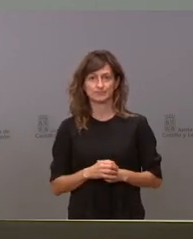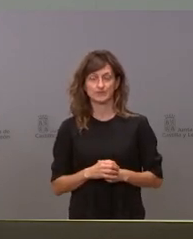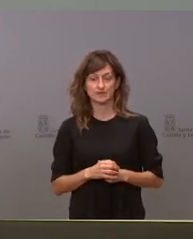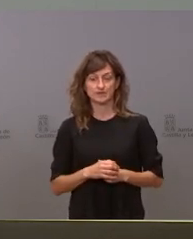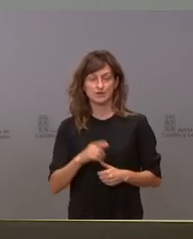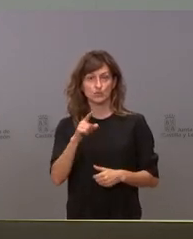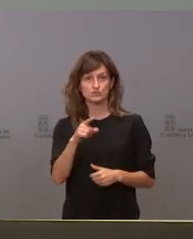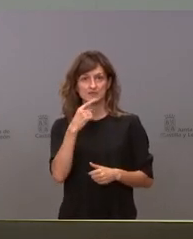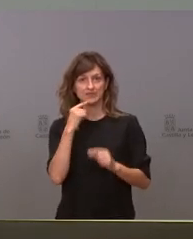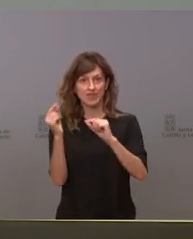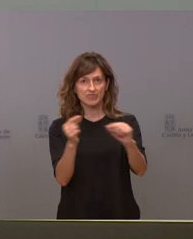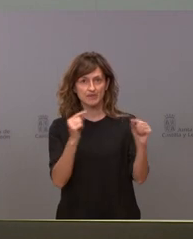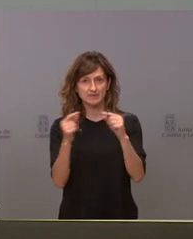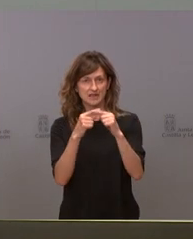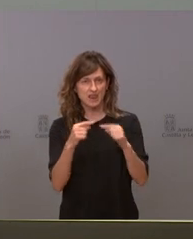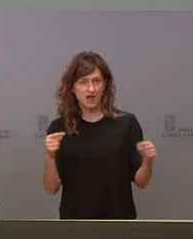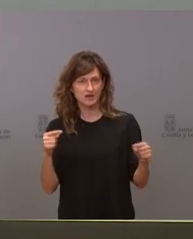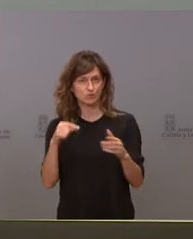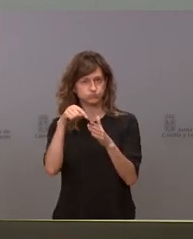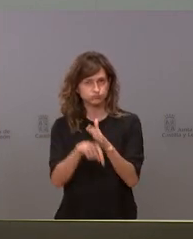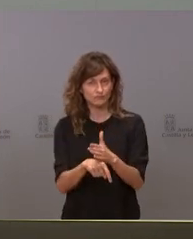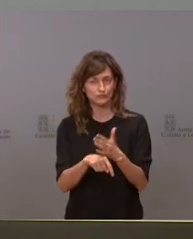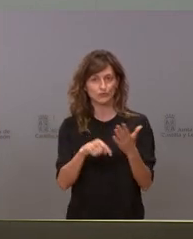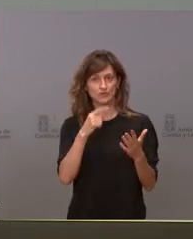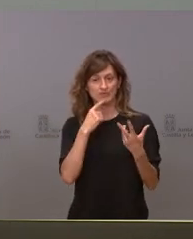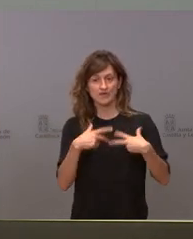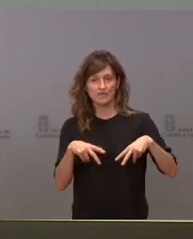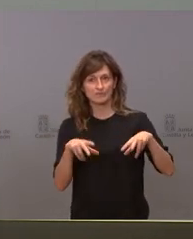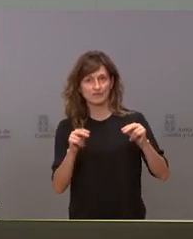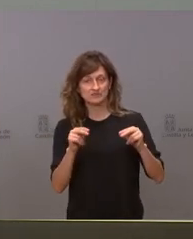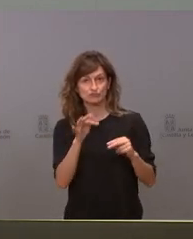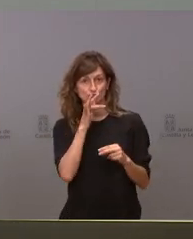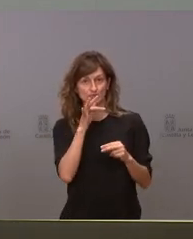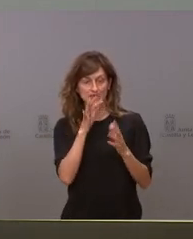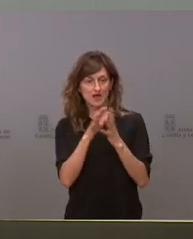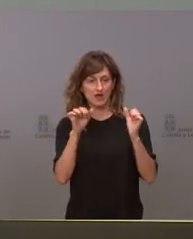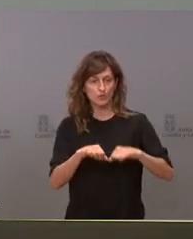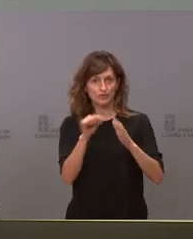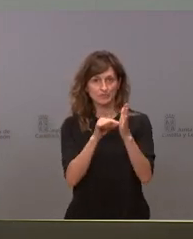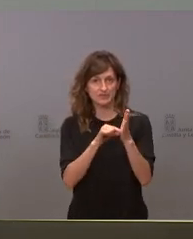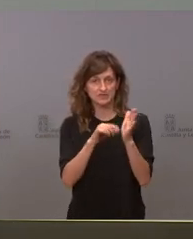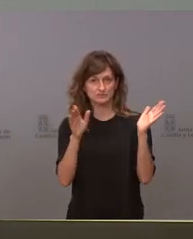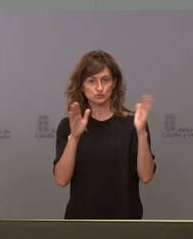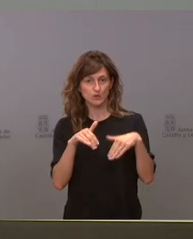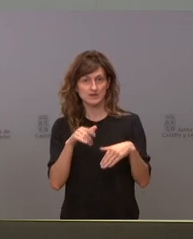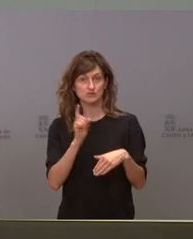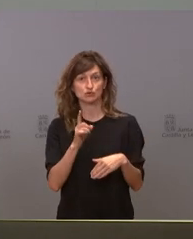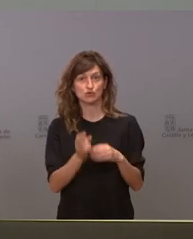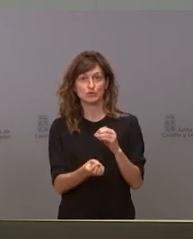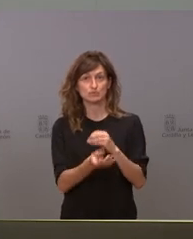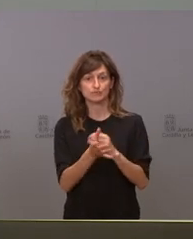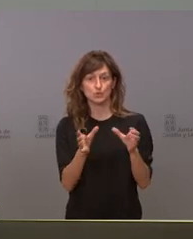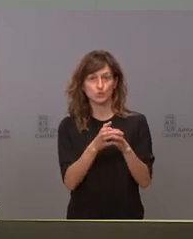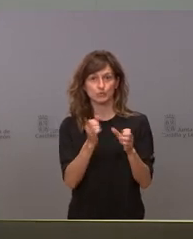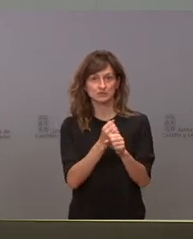celebrado un debate largo y intenso pero un debate que finaliza sin que se llegue al acuerdo de tomar ningún tipo de medidas más allá de la creación de ese grupo